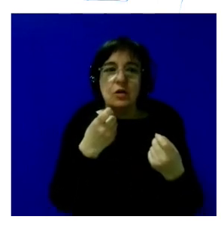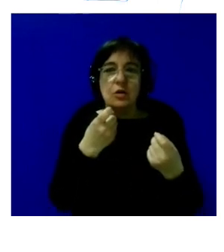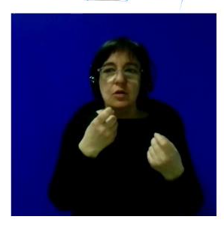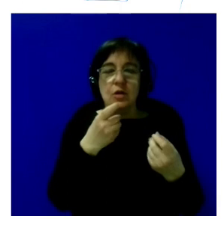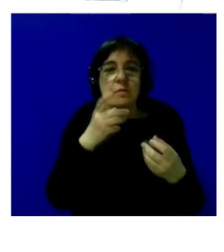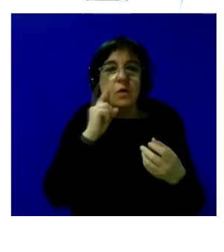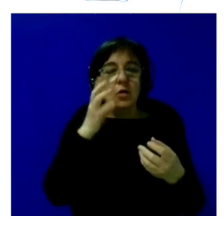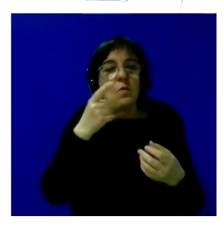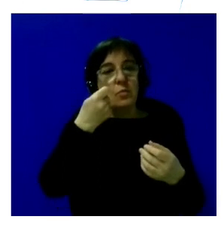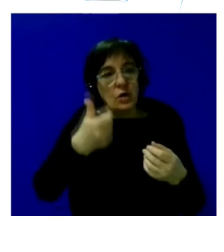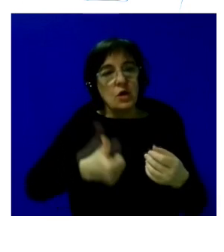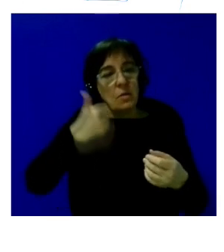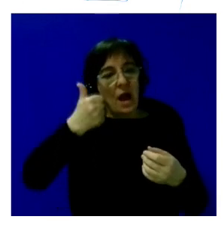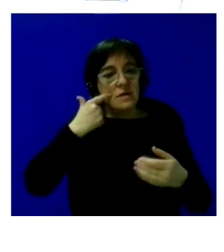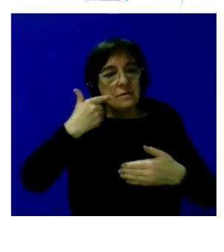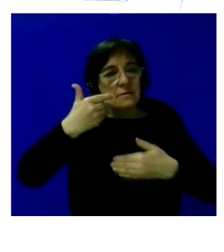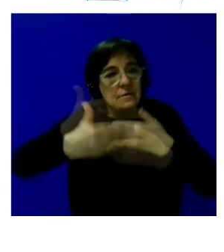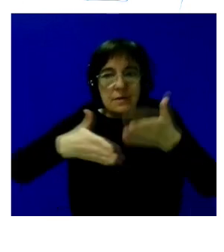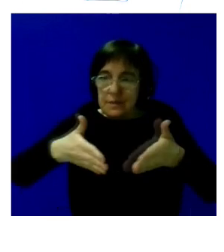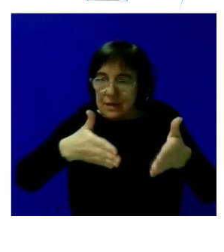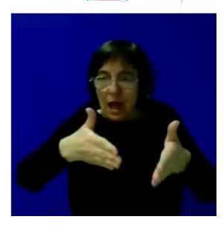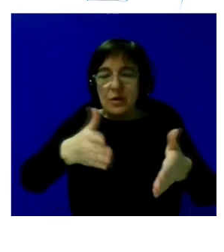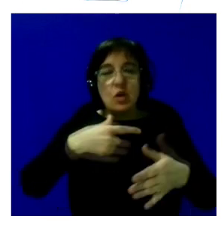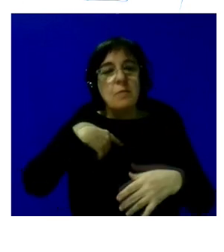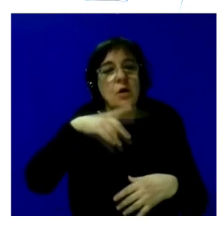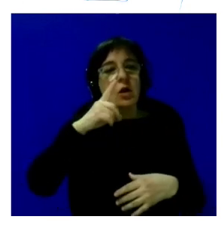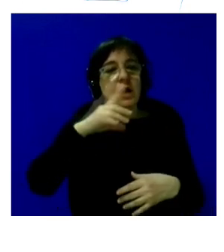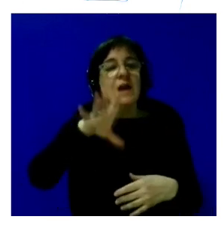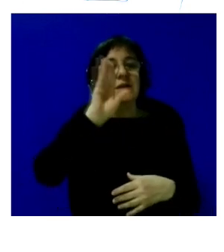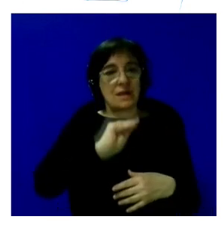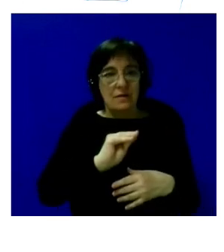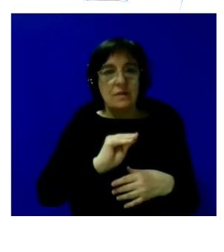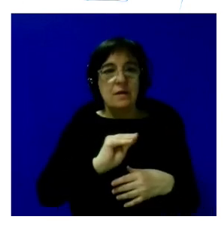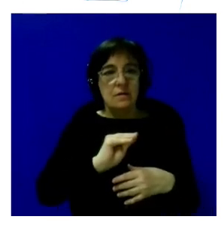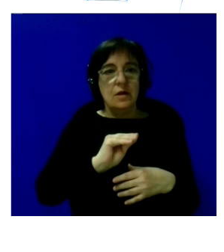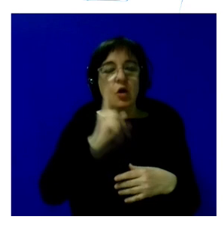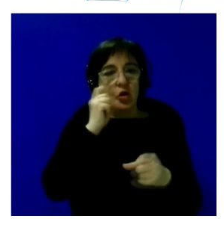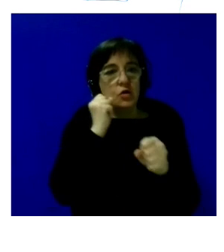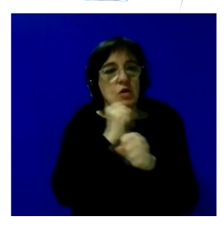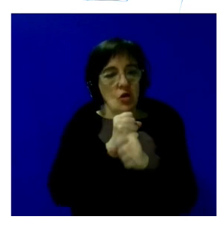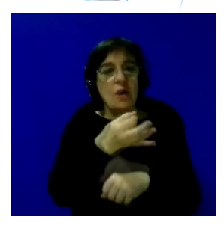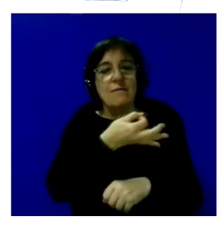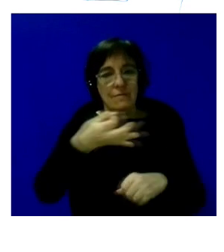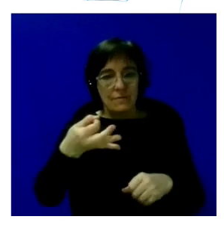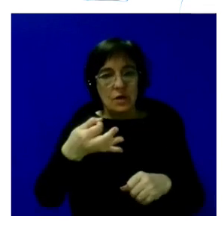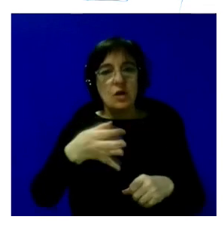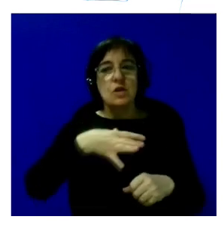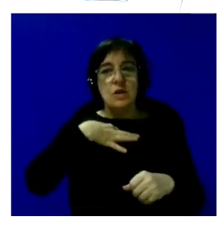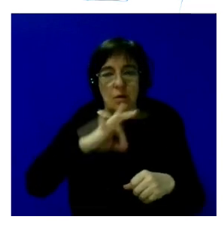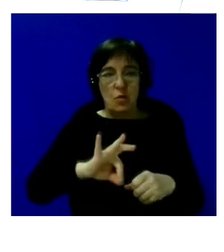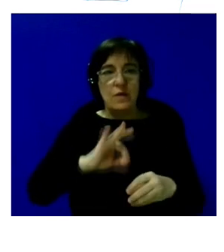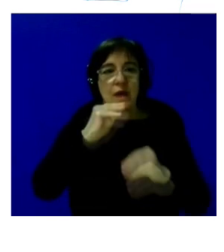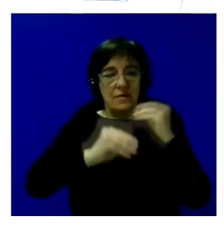tener un poquito más de trayectoria pero entendemos que es un trabajo eficaz el que se puede realizar